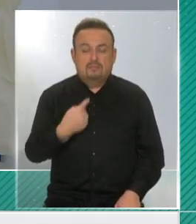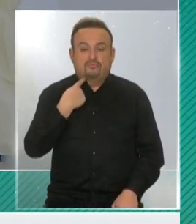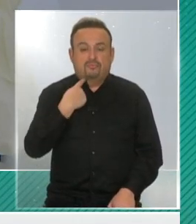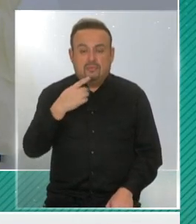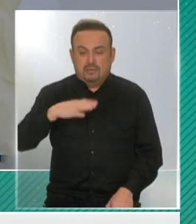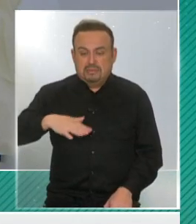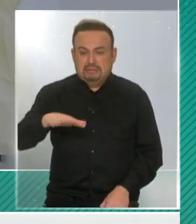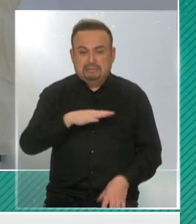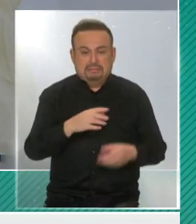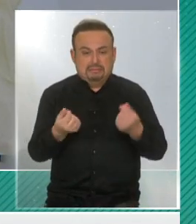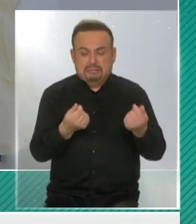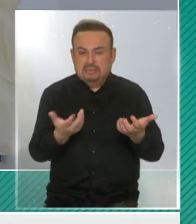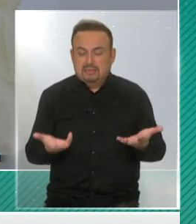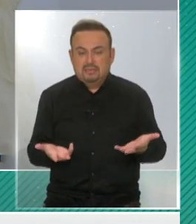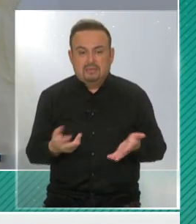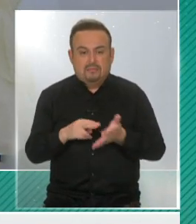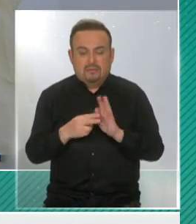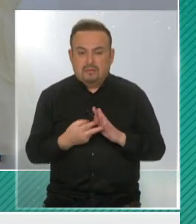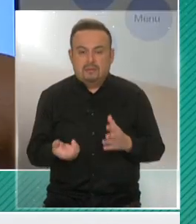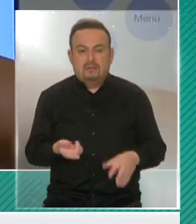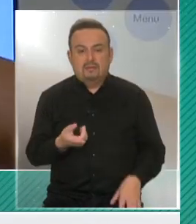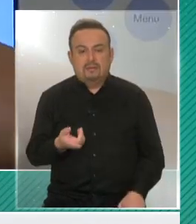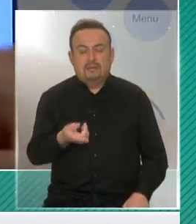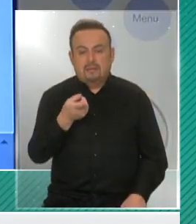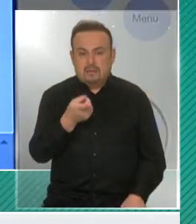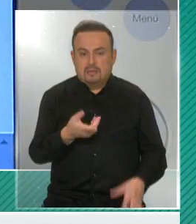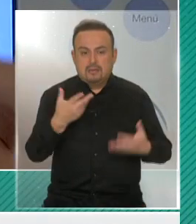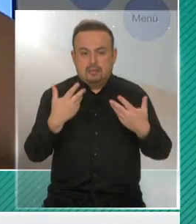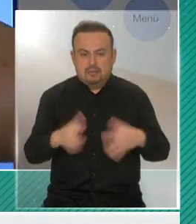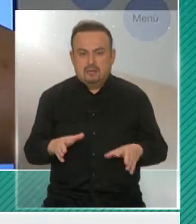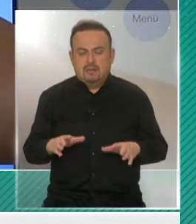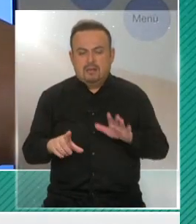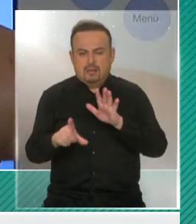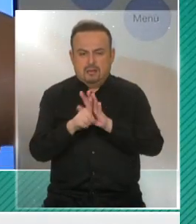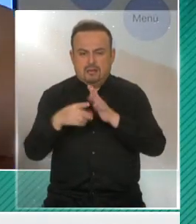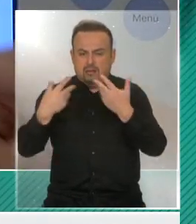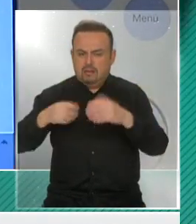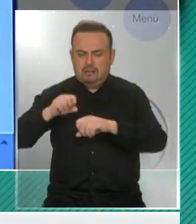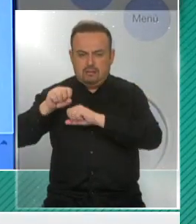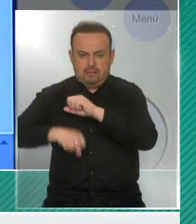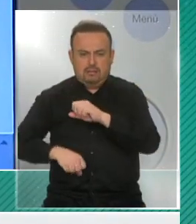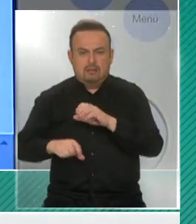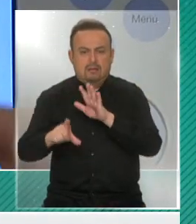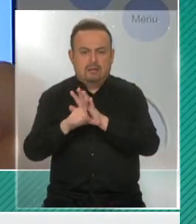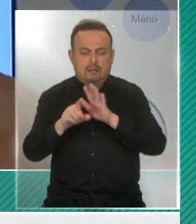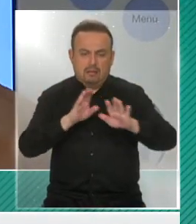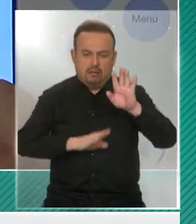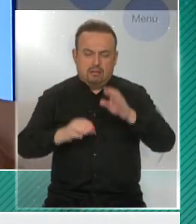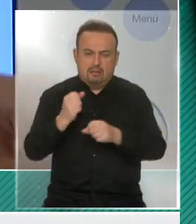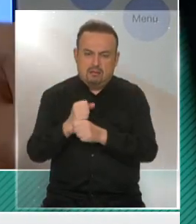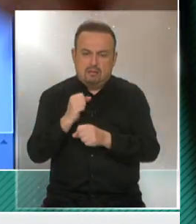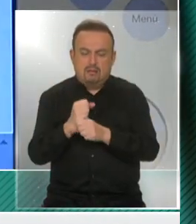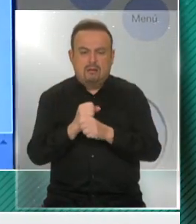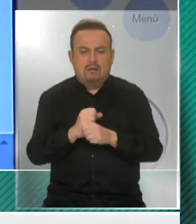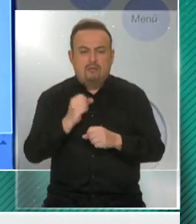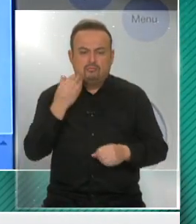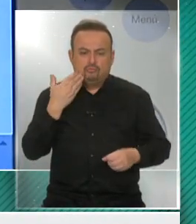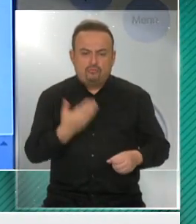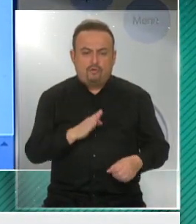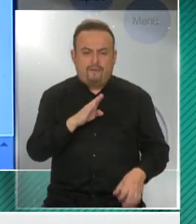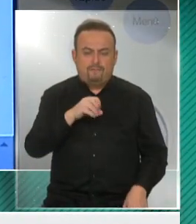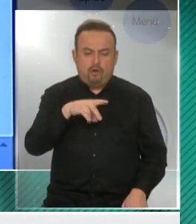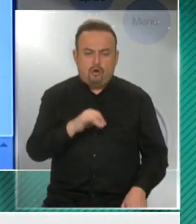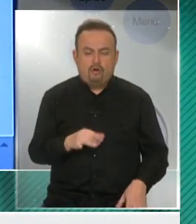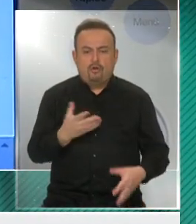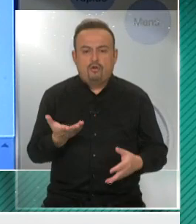social que está produciendo la pandemia. Y eso, ya hay un conjunto de leyes que se han aprobado, como la Ley de Protección del Empleo, el Bono COVID, el